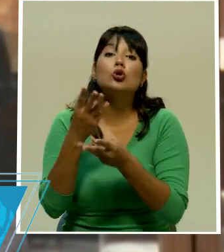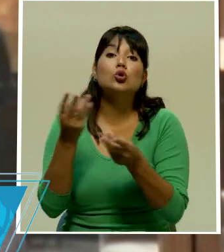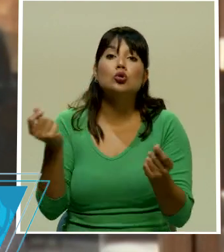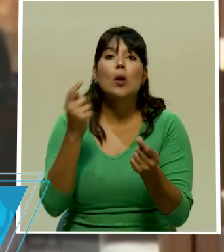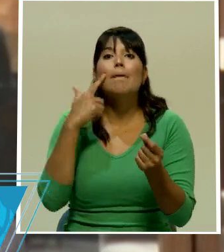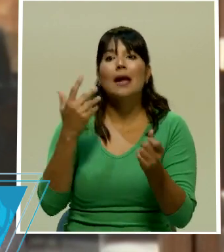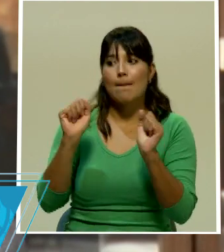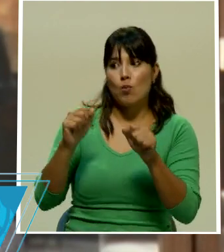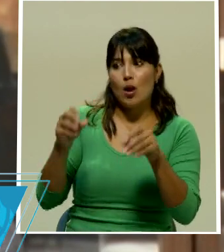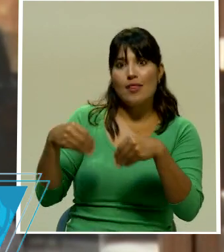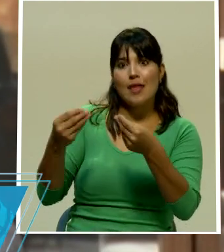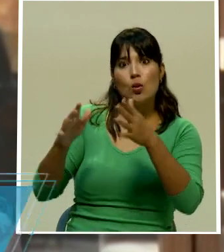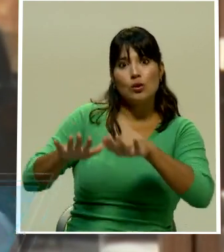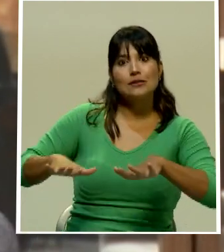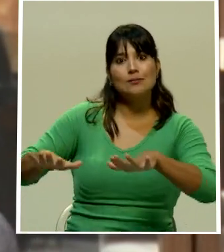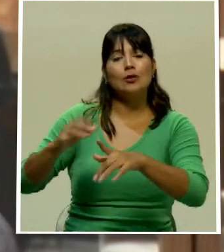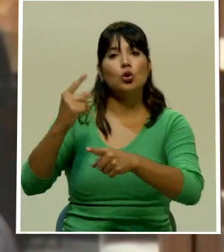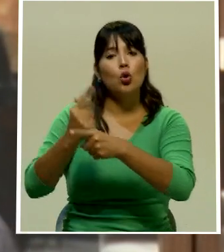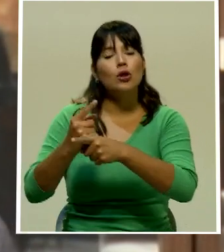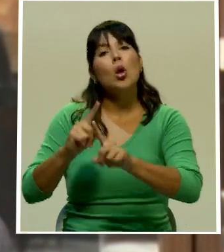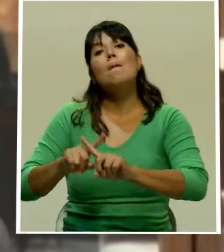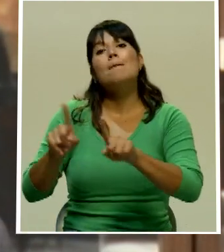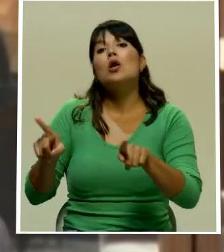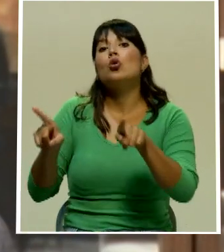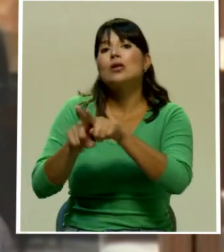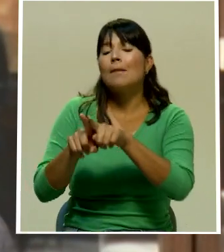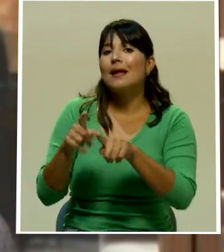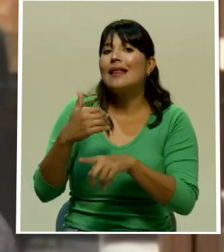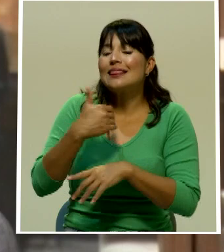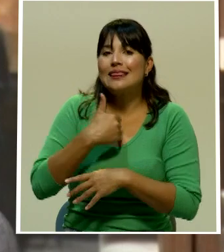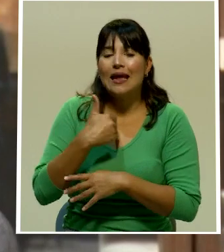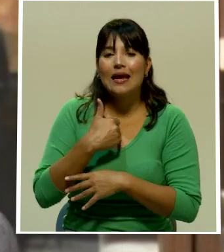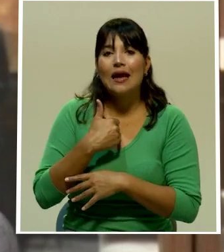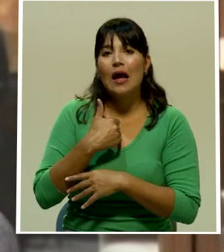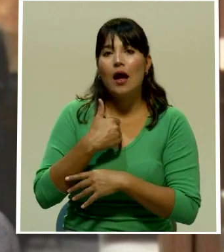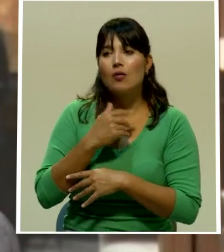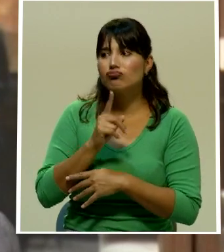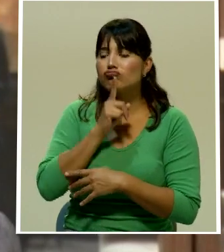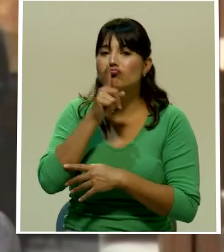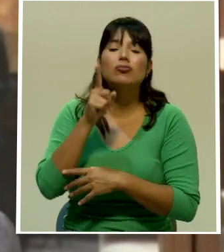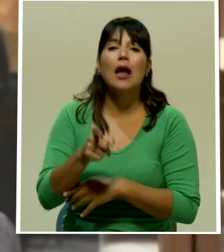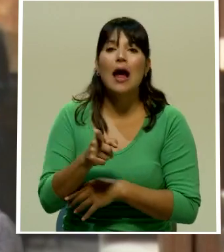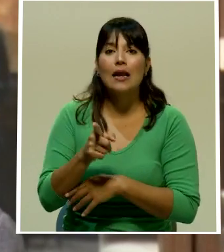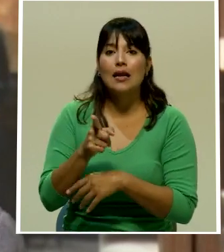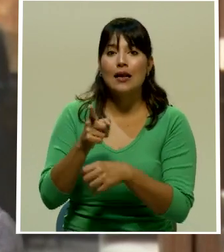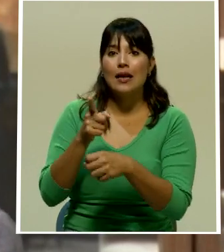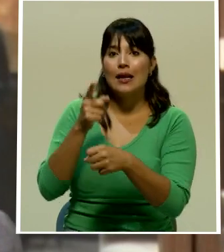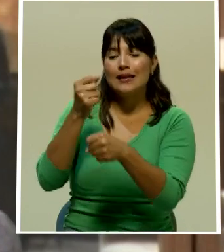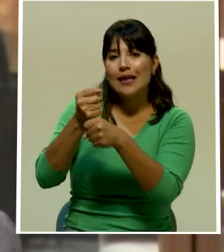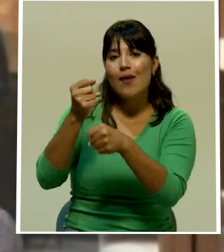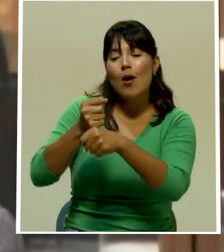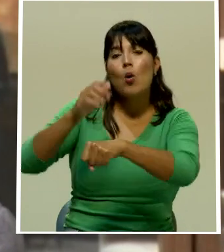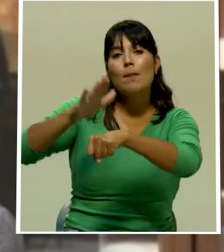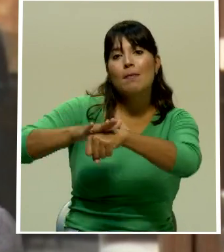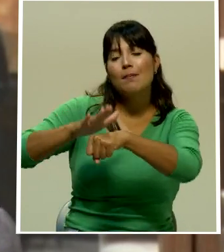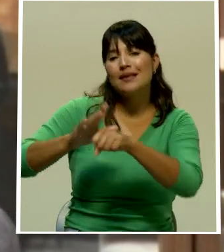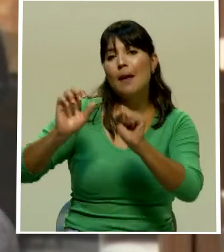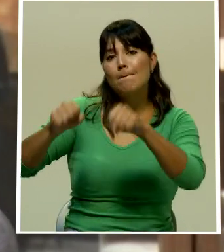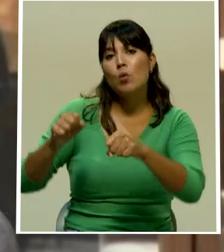el espacio que tienen sino que haya una verdadera funcionalidad que les permita a ustedes ejercer las labores